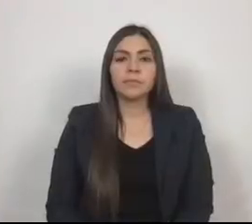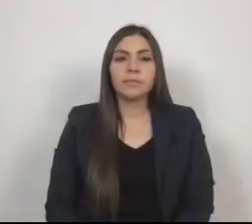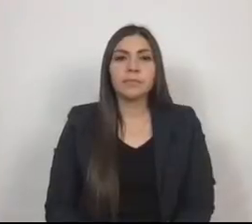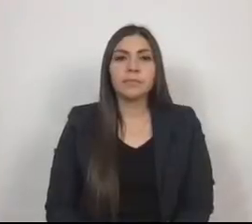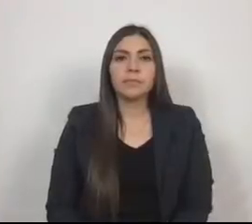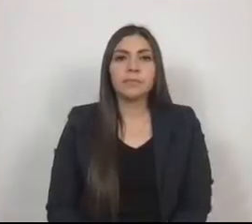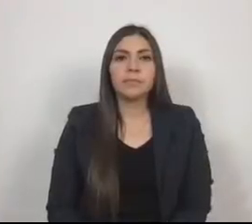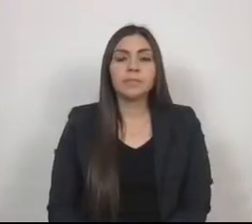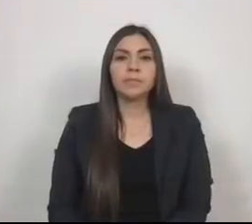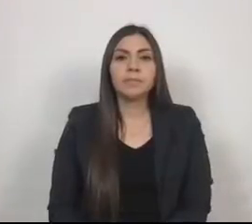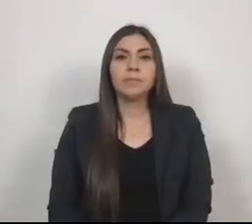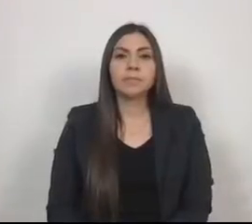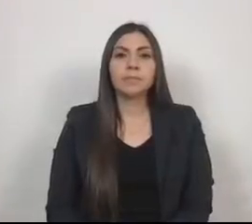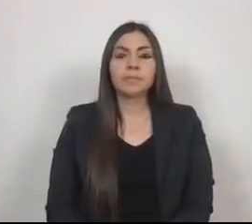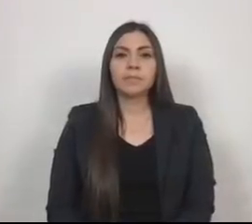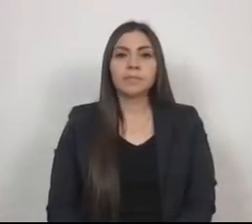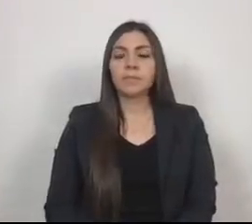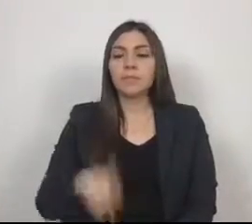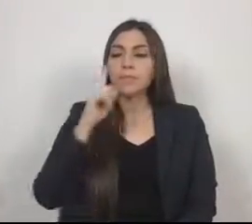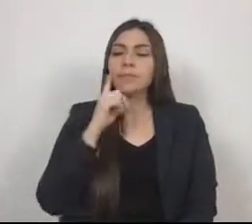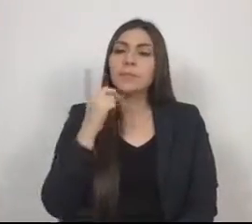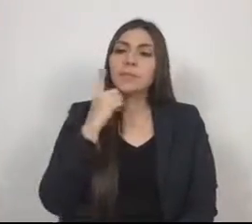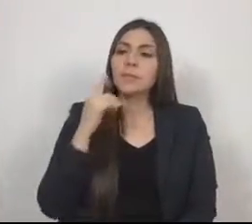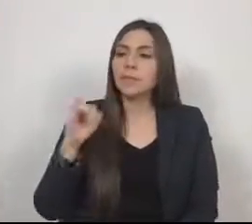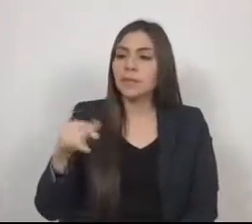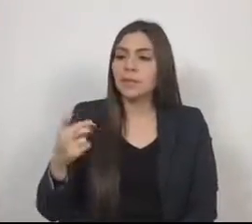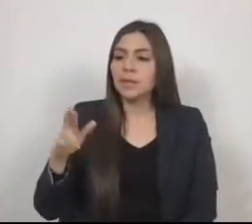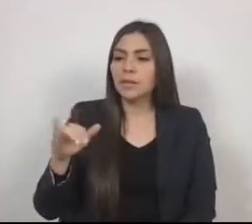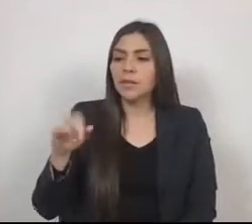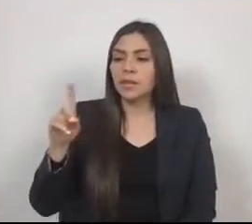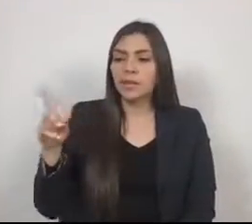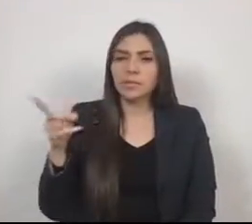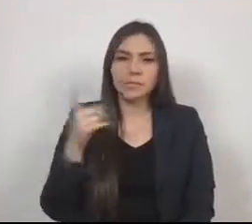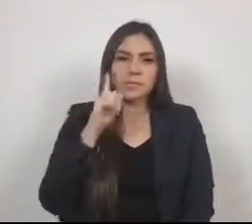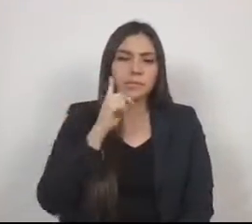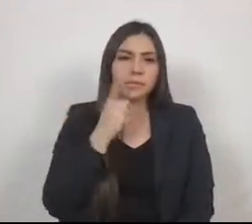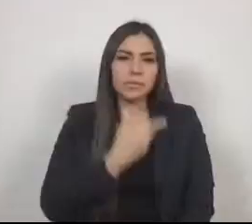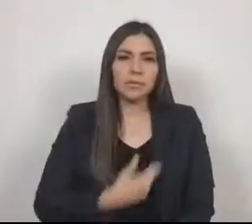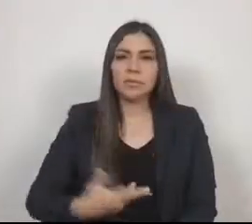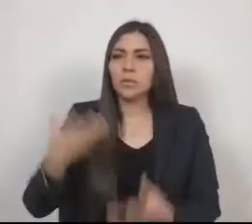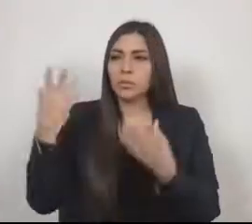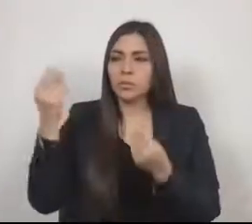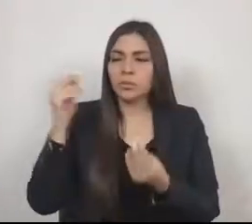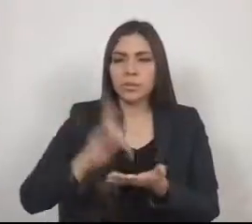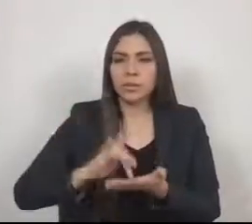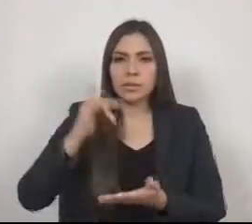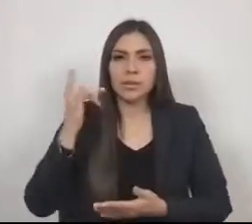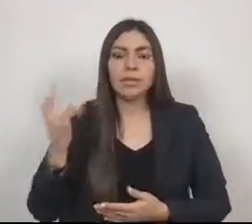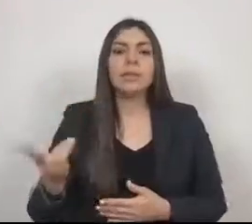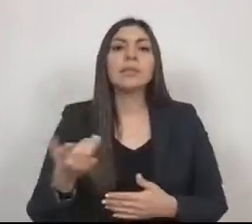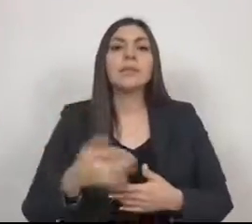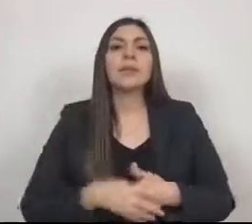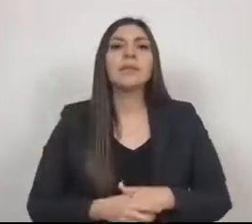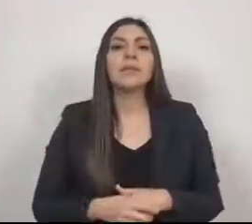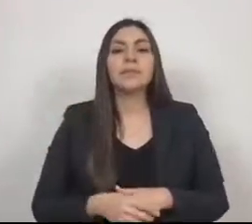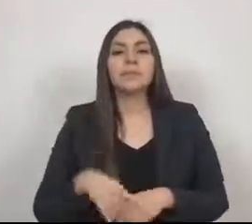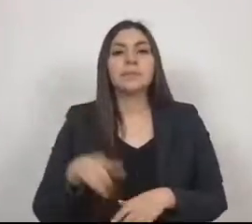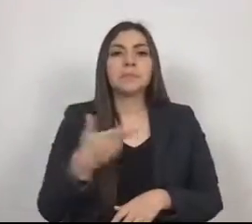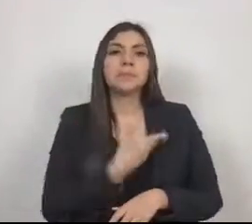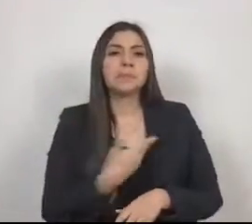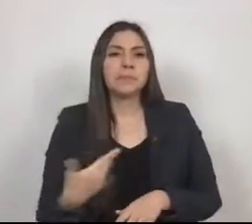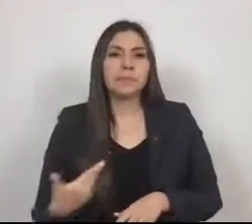Muchas gracias, diputada Ingrid Karzorván Semeleski, Castro, presidenta de la directiva de la sexagesima